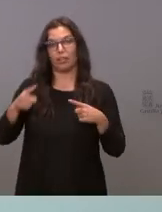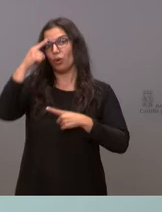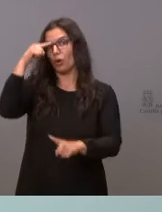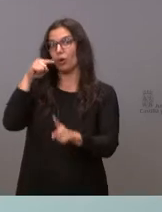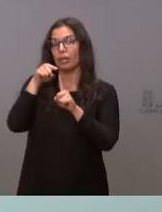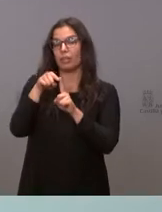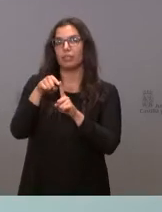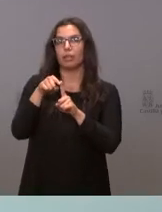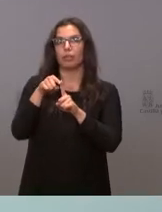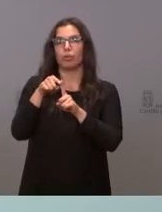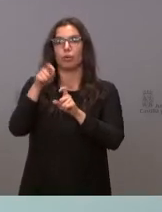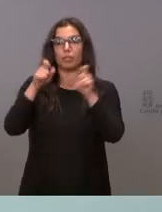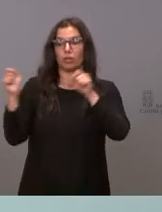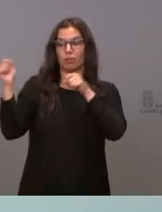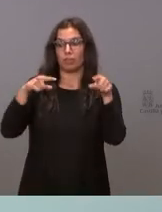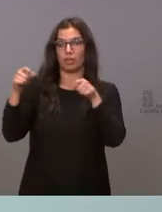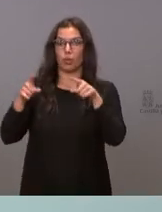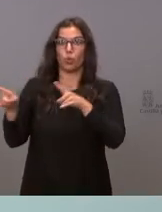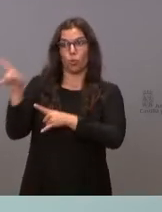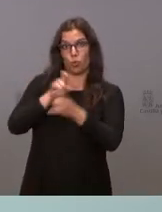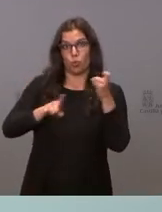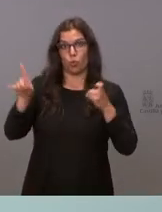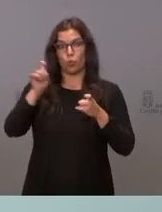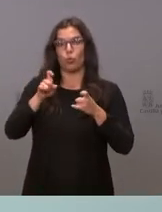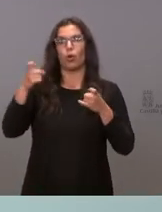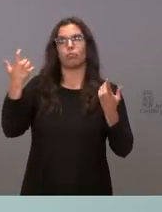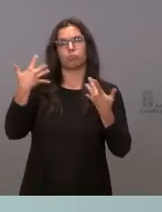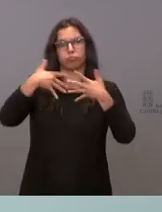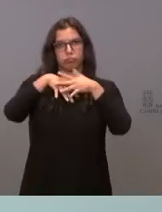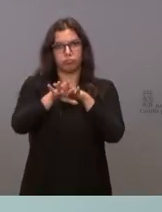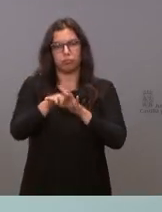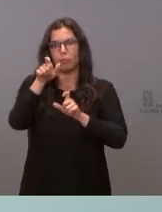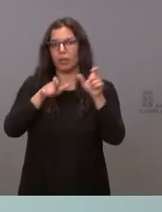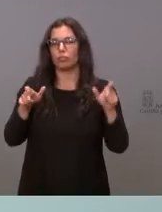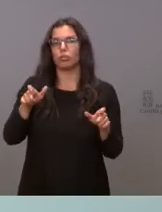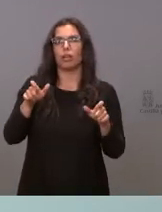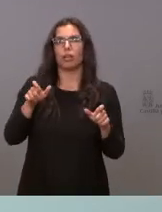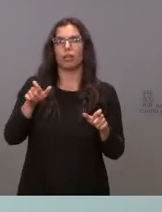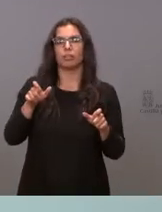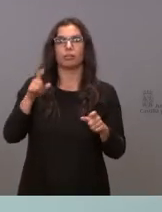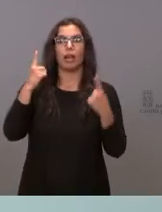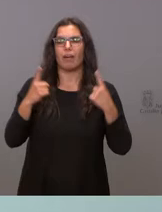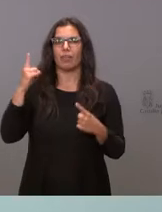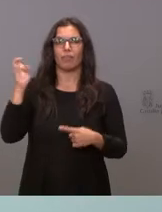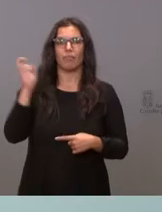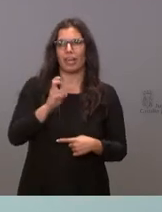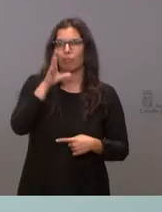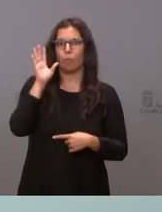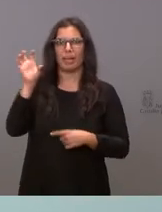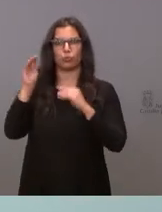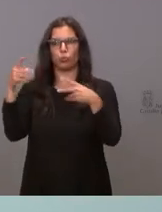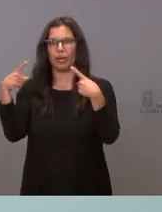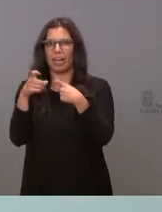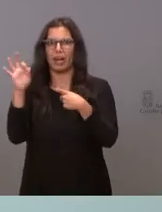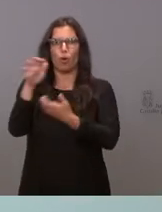a la integración, a la atracción de personas que vienen huyendo a veces de la guerra, a veces de la violencia, pero